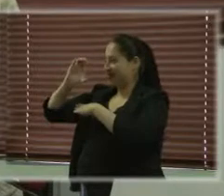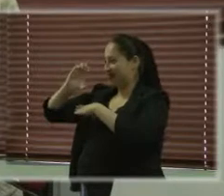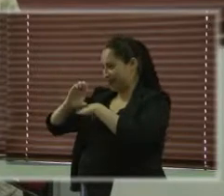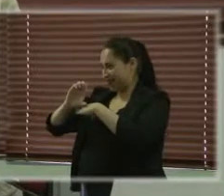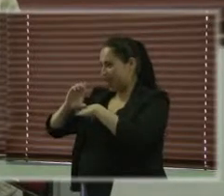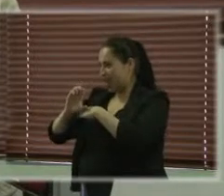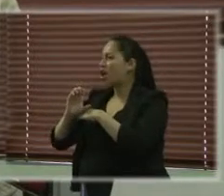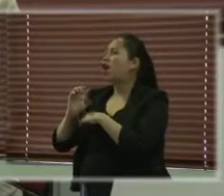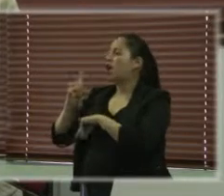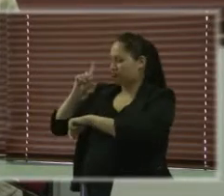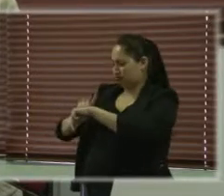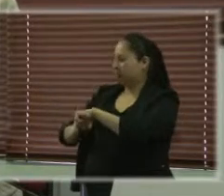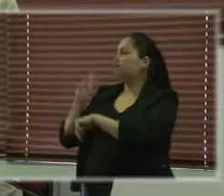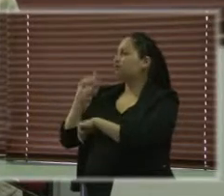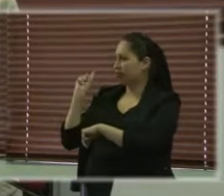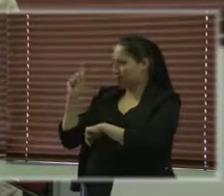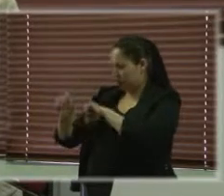años,